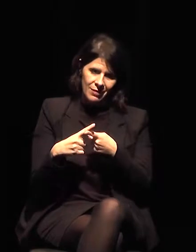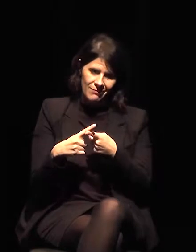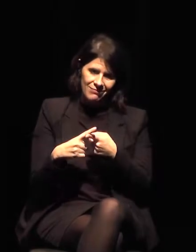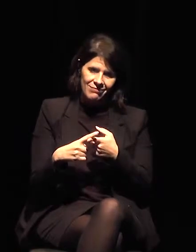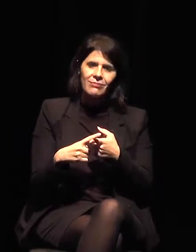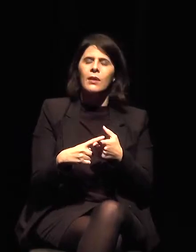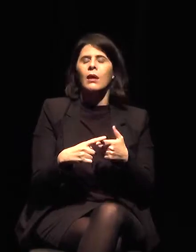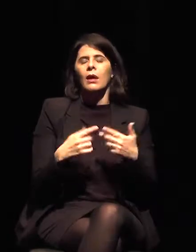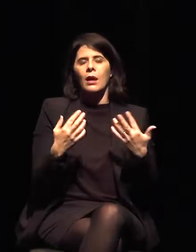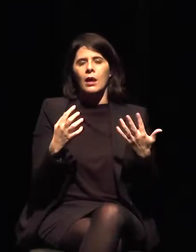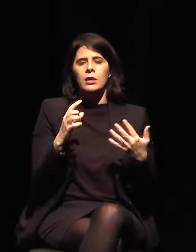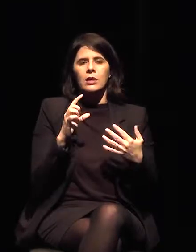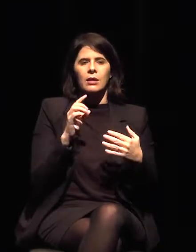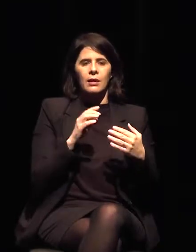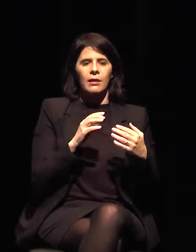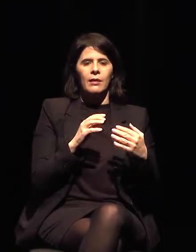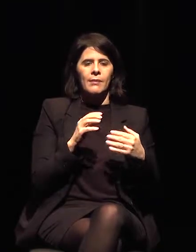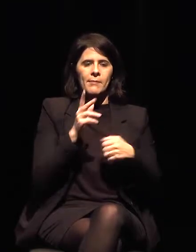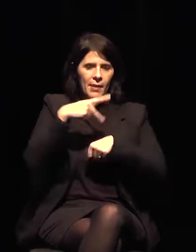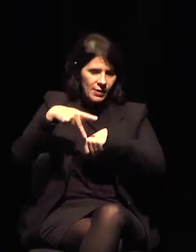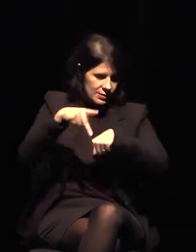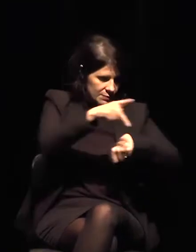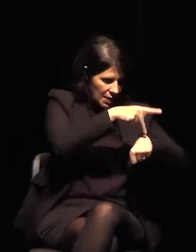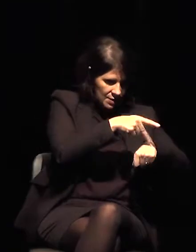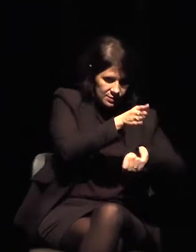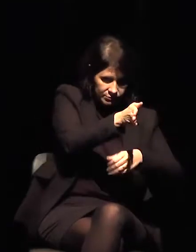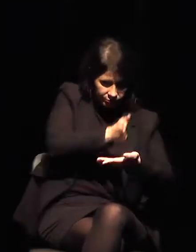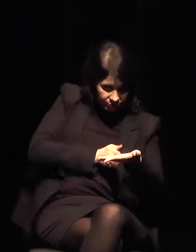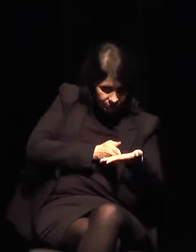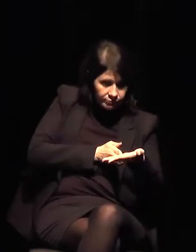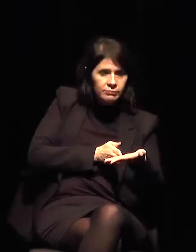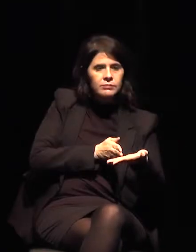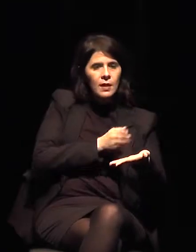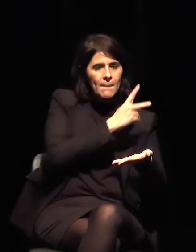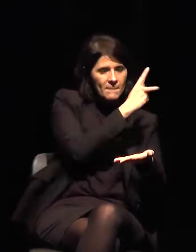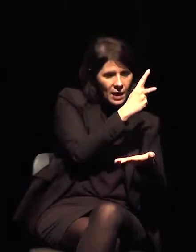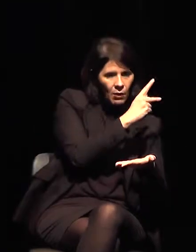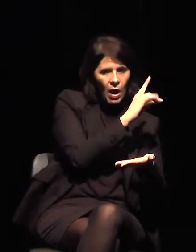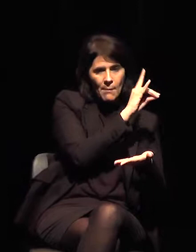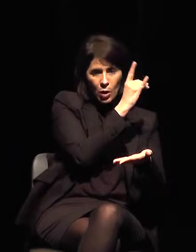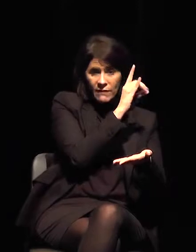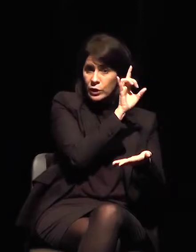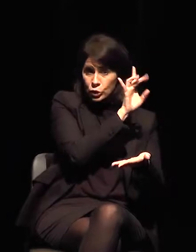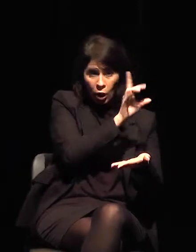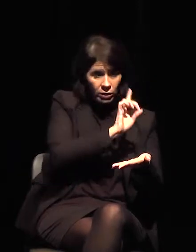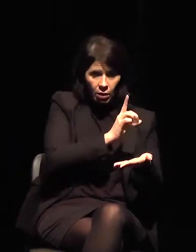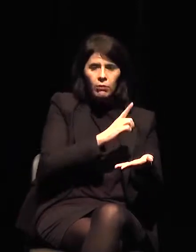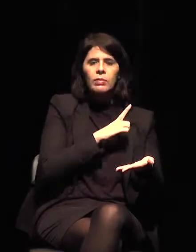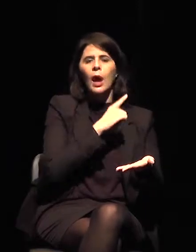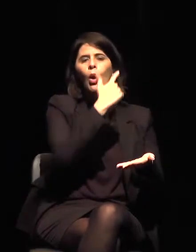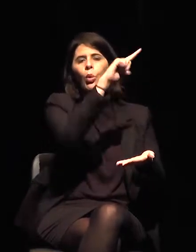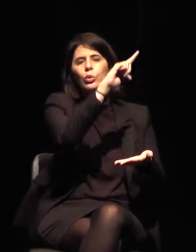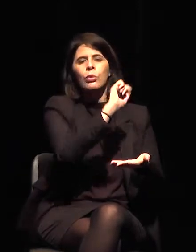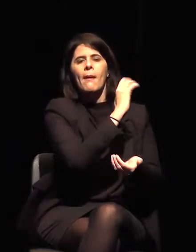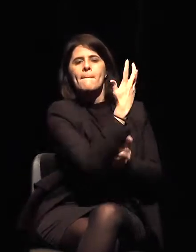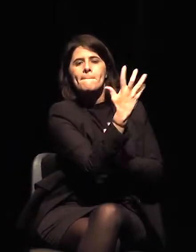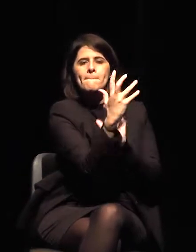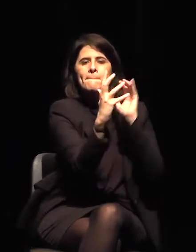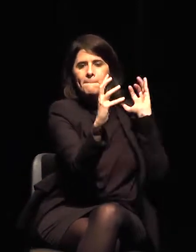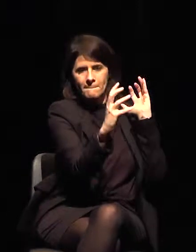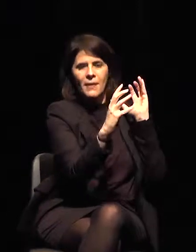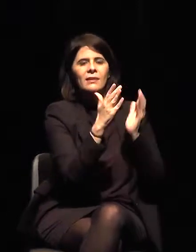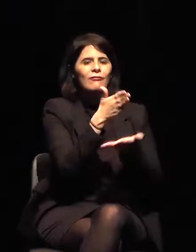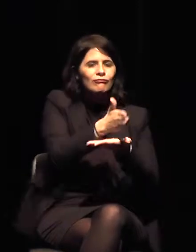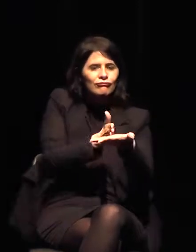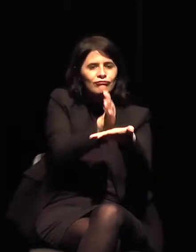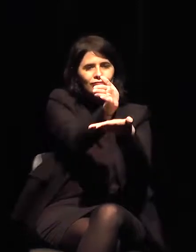Bolivia, tenemos que sobrevolar regiones de mucha vegetación. Todo lo que está arriba de